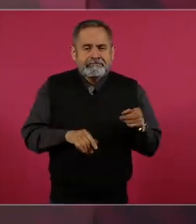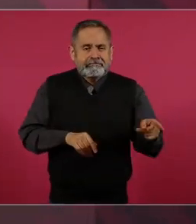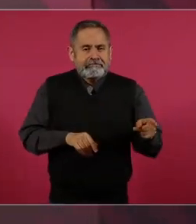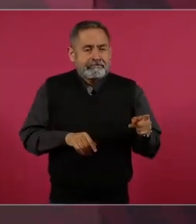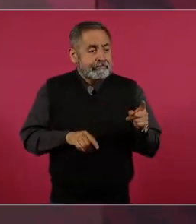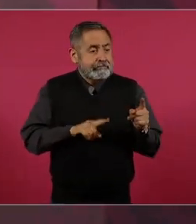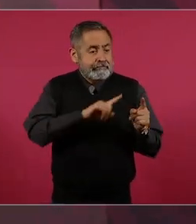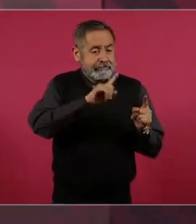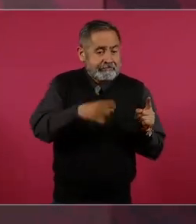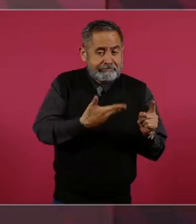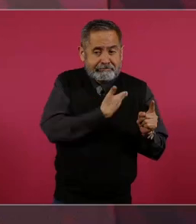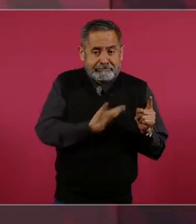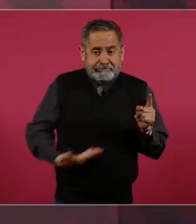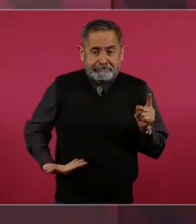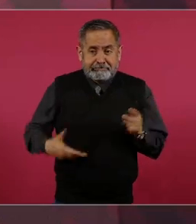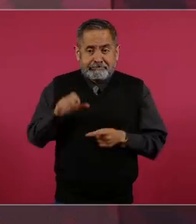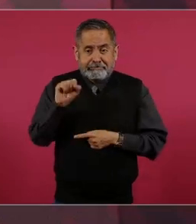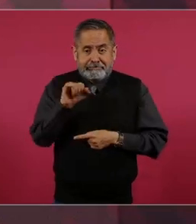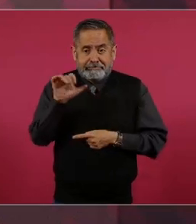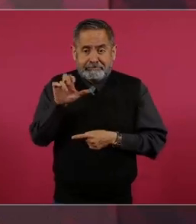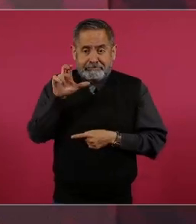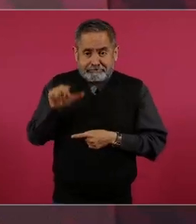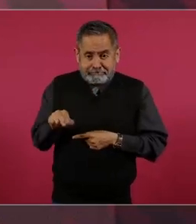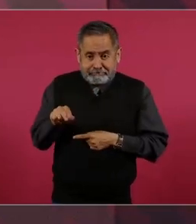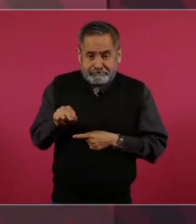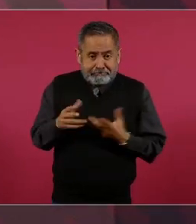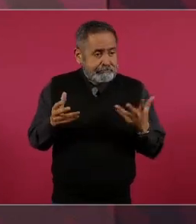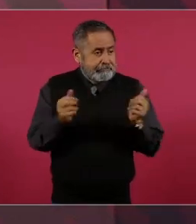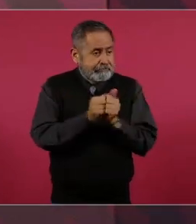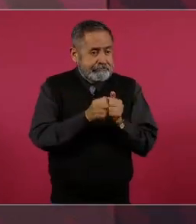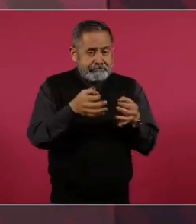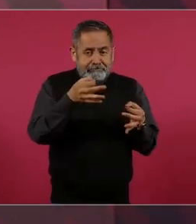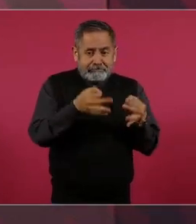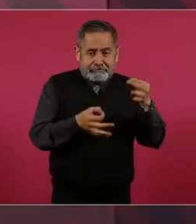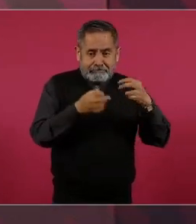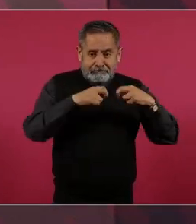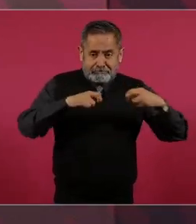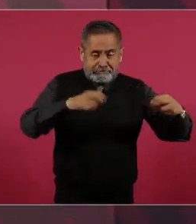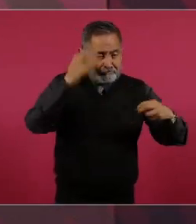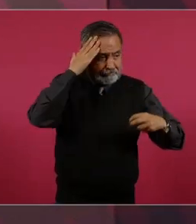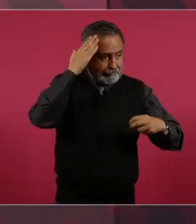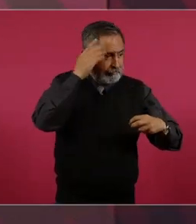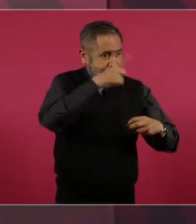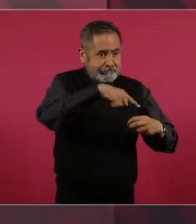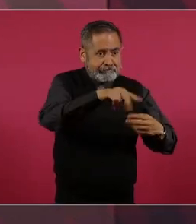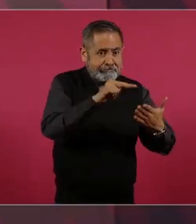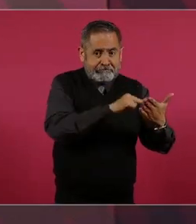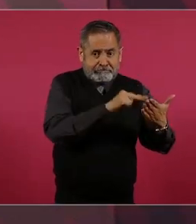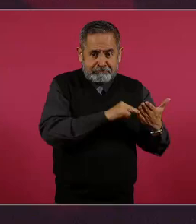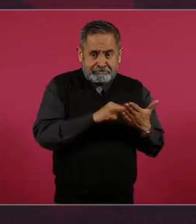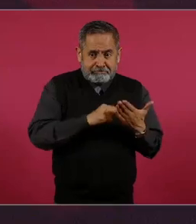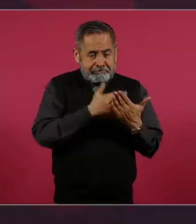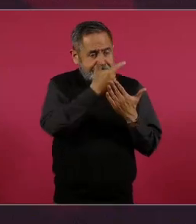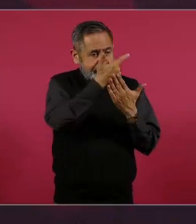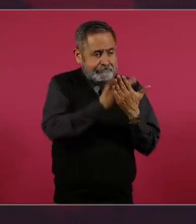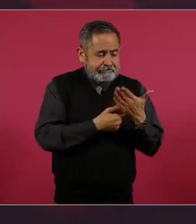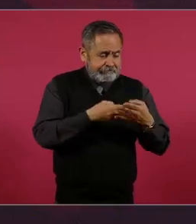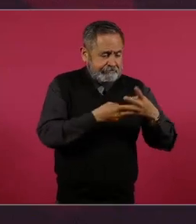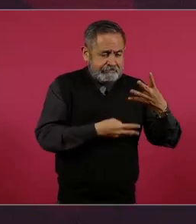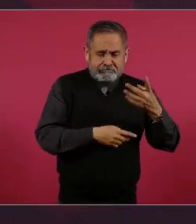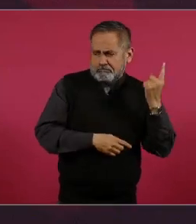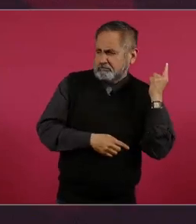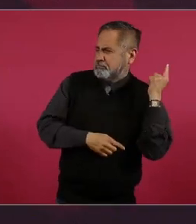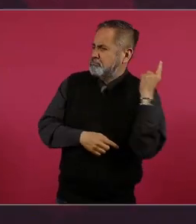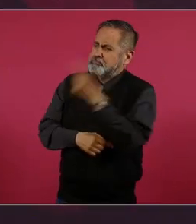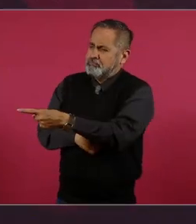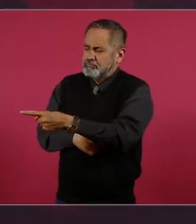presidente de la y de todos los ministros, condenándome